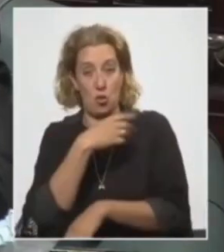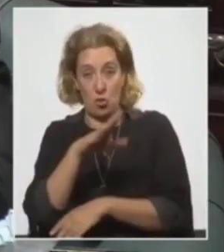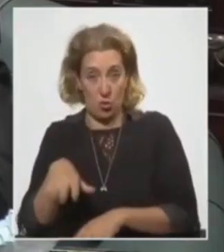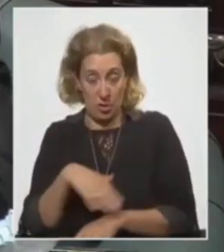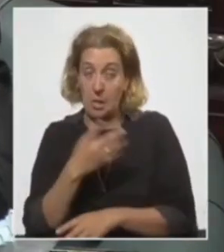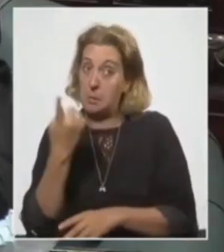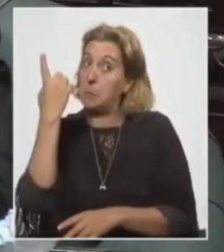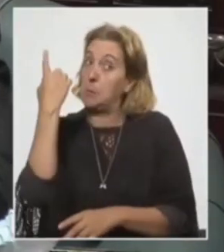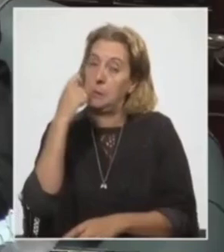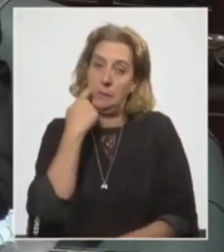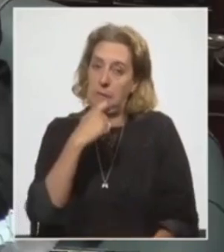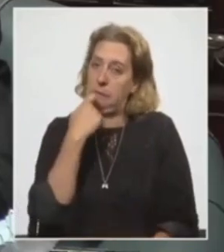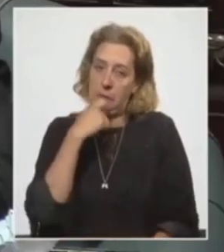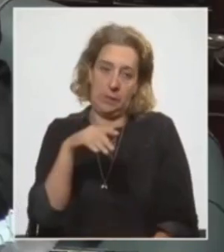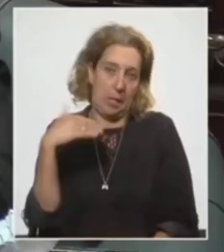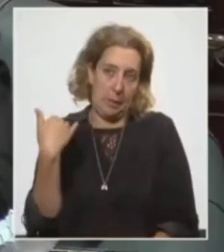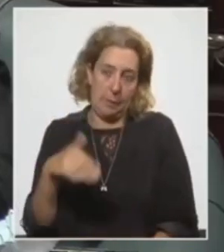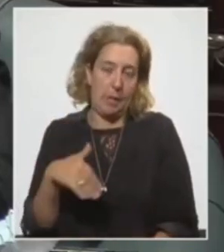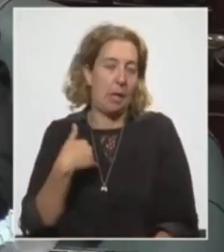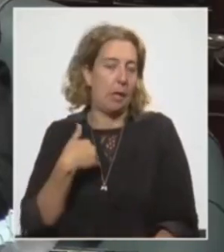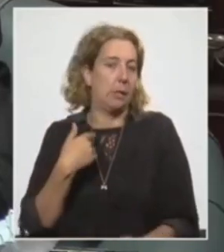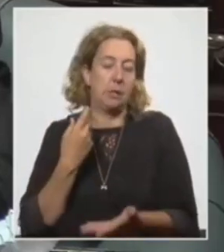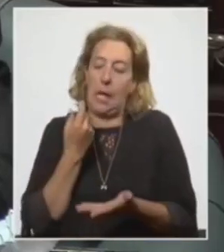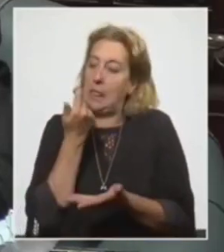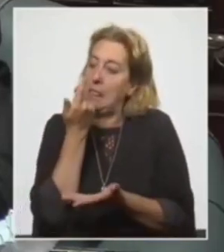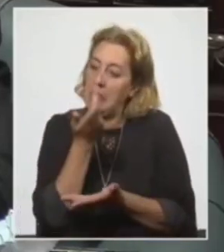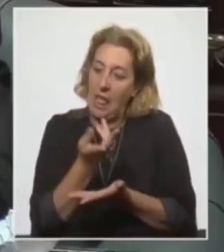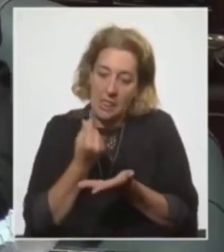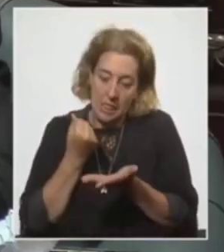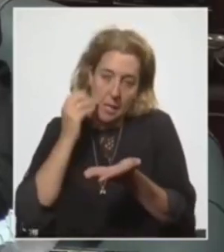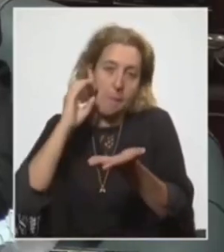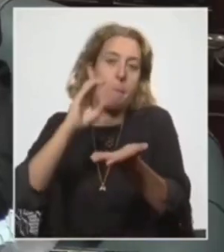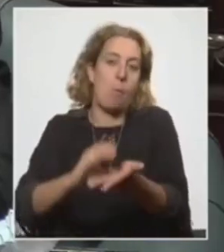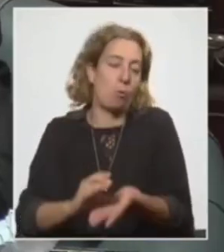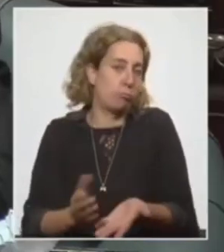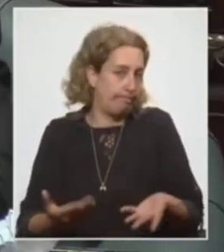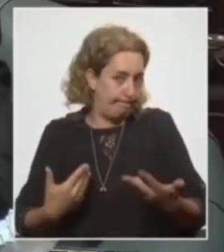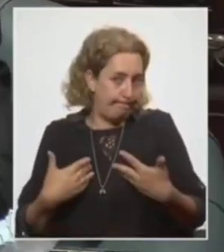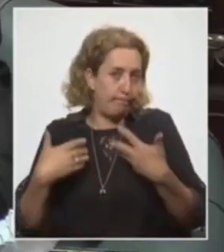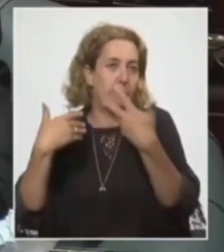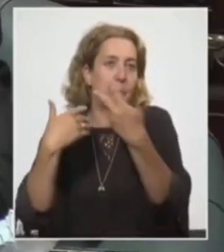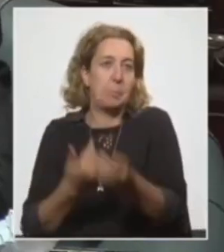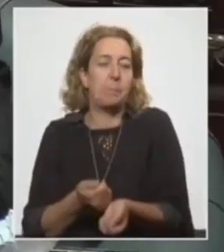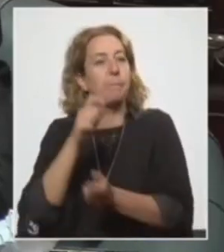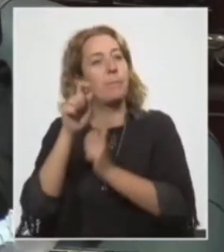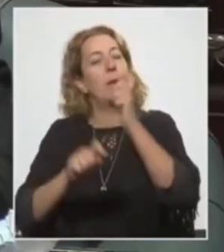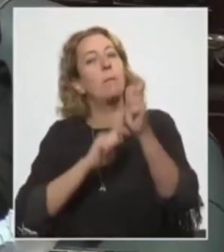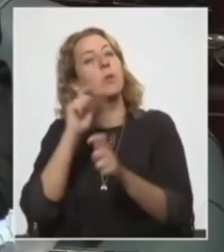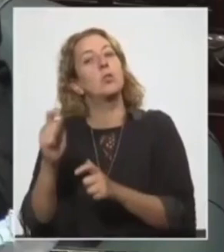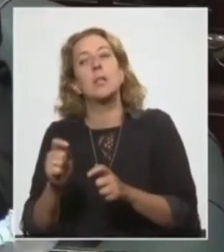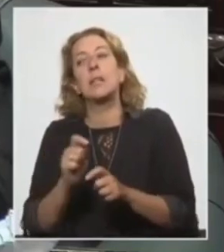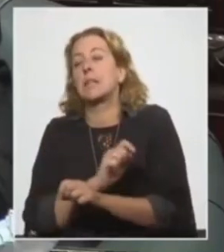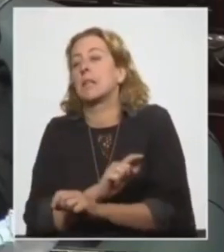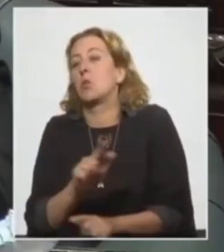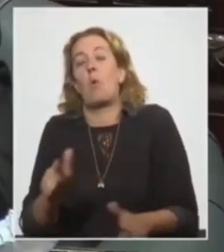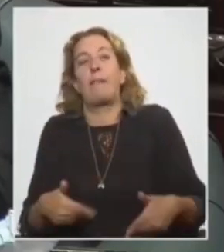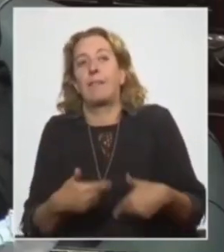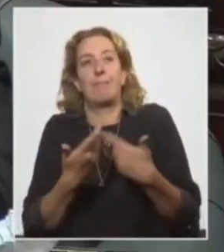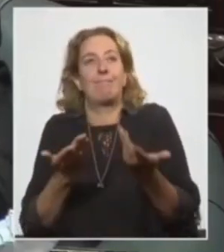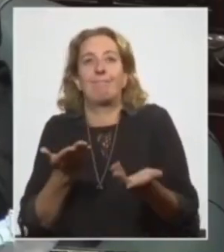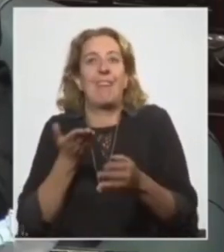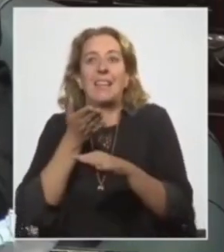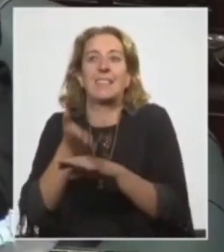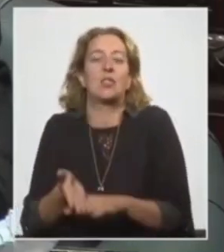eran totalmente insuficientes en cobertura y en montos para dar ayuda a aquellos que no tienen acceso